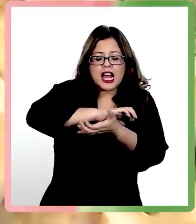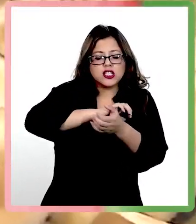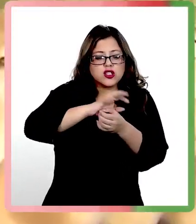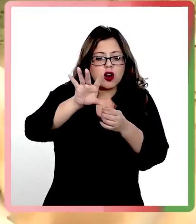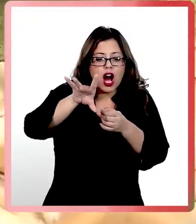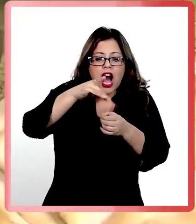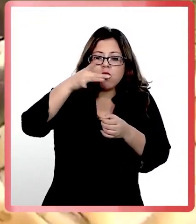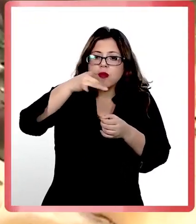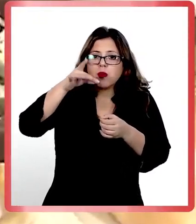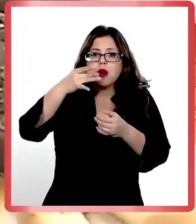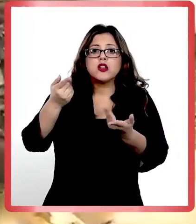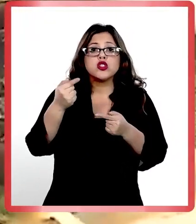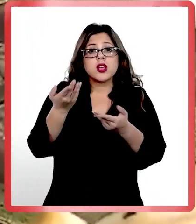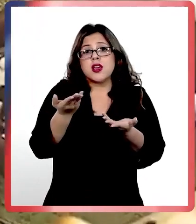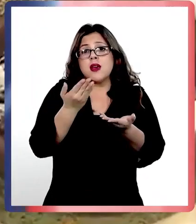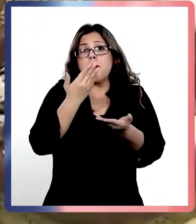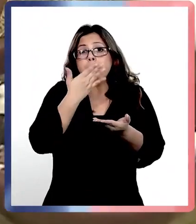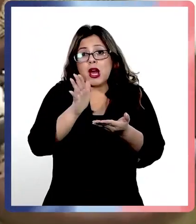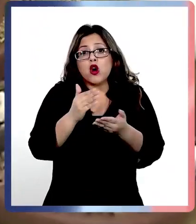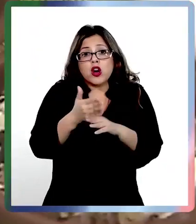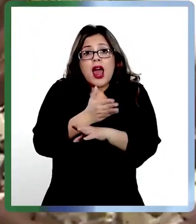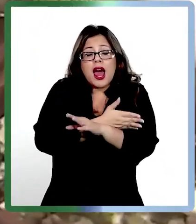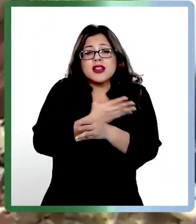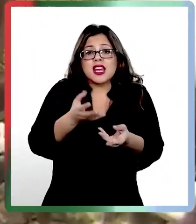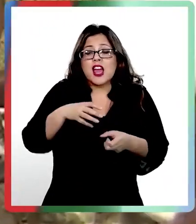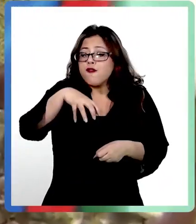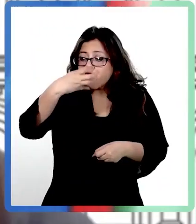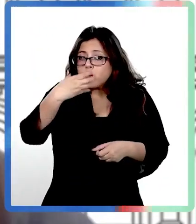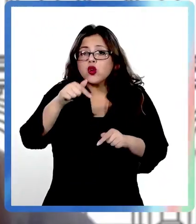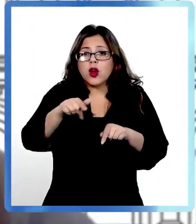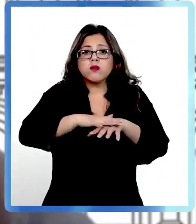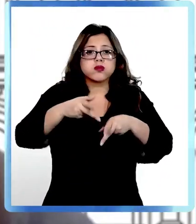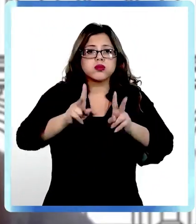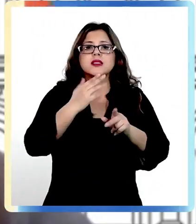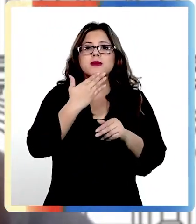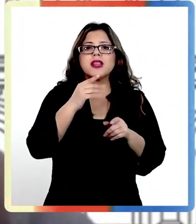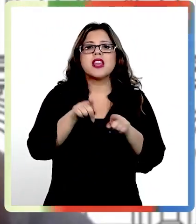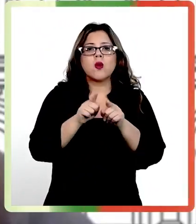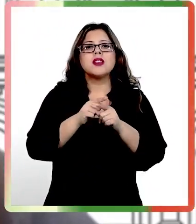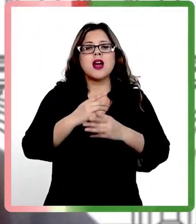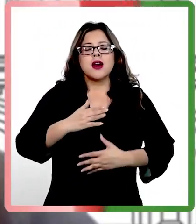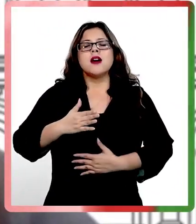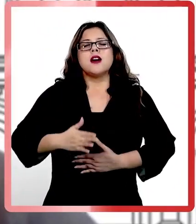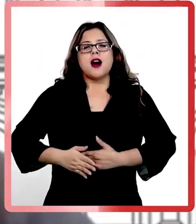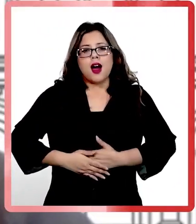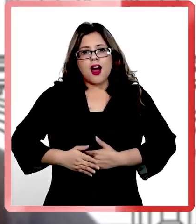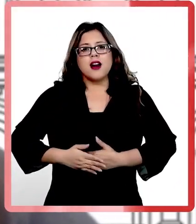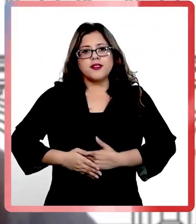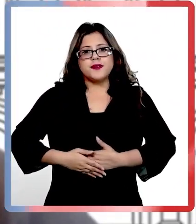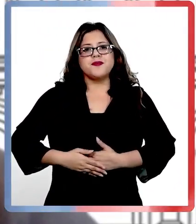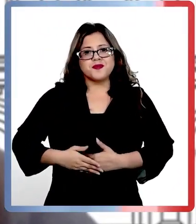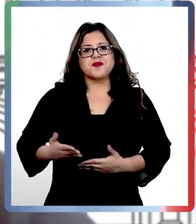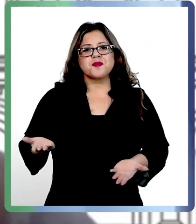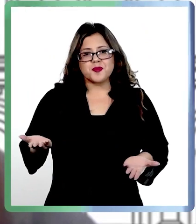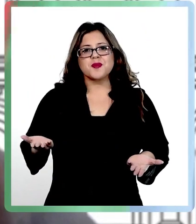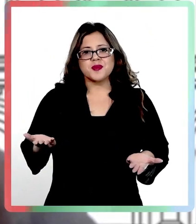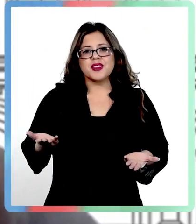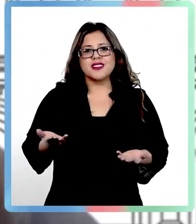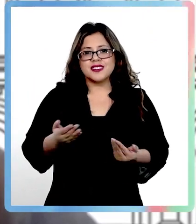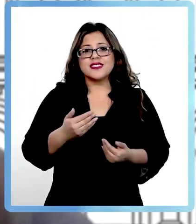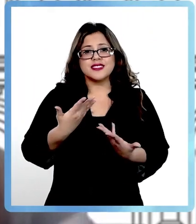Entonces, a lo mejor esta media mañana o antes, frutitas. Y eso también te permite saciar un poquito tus